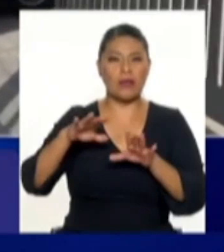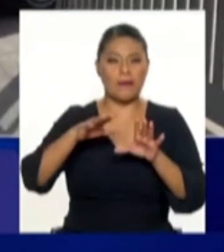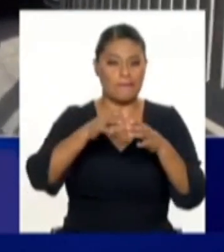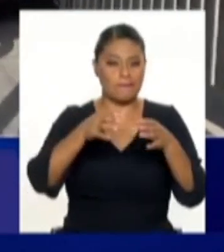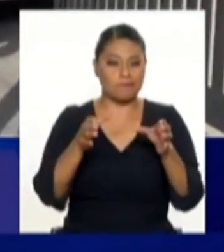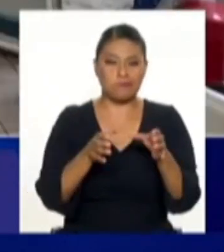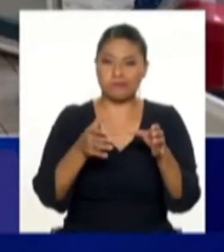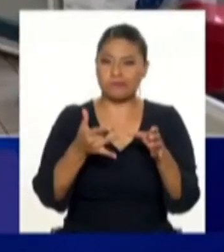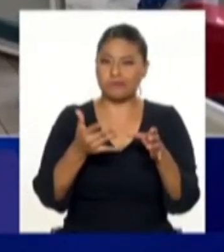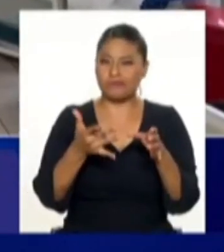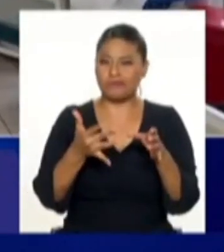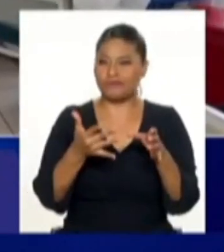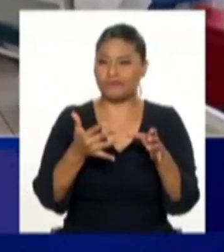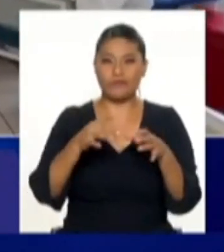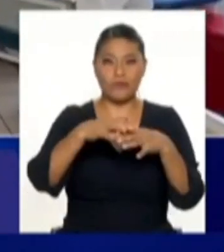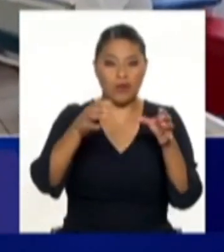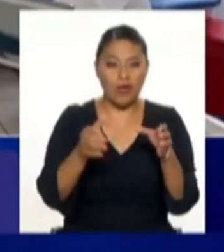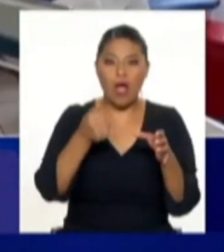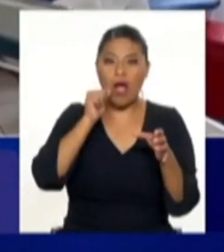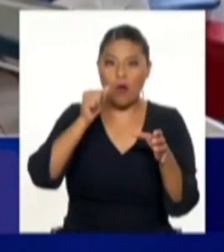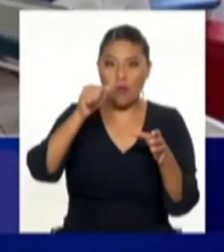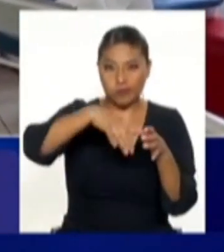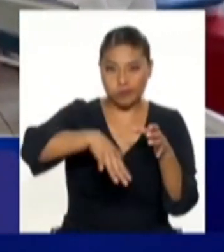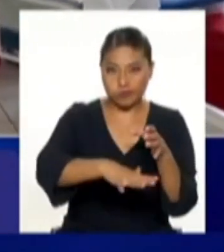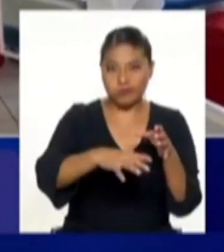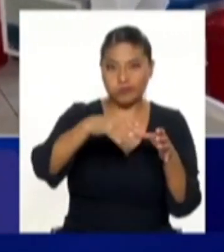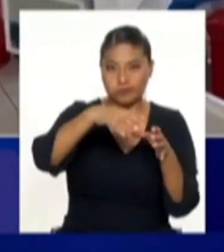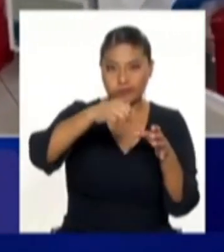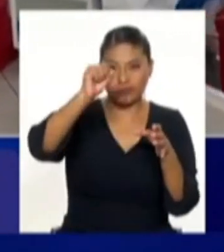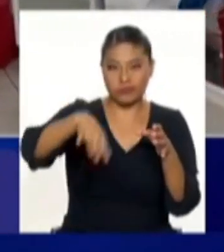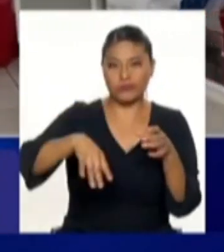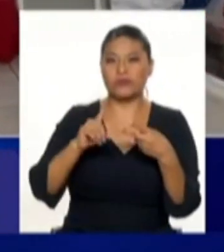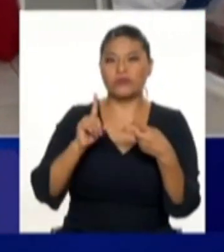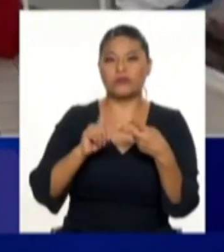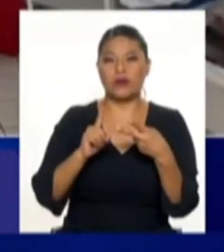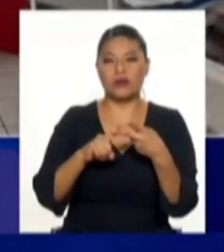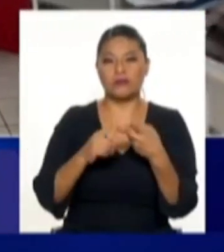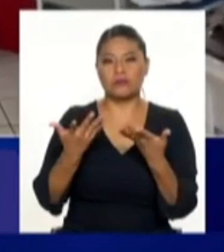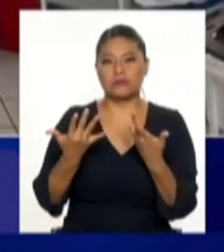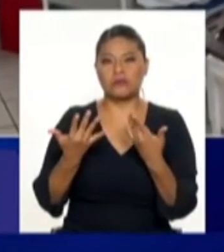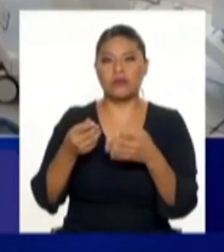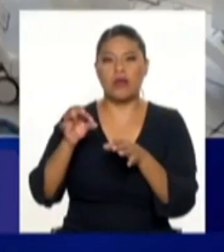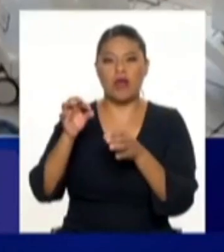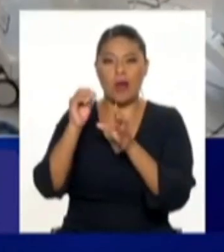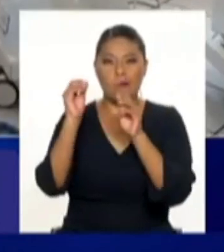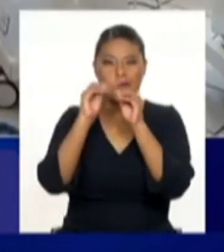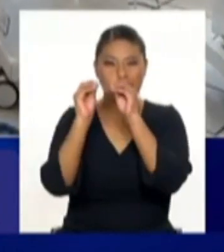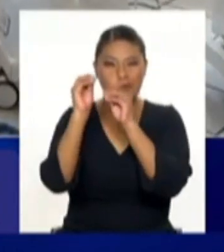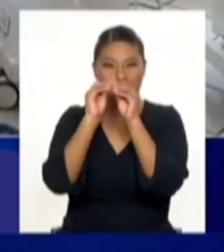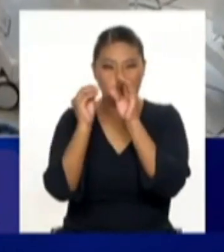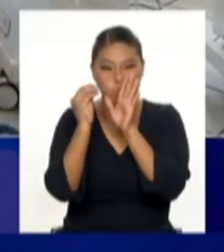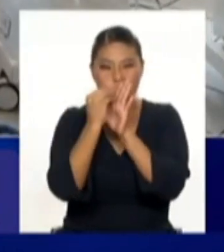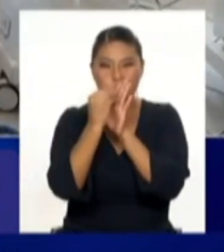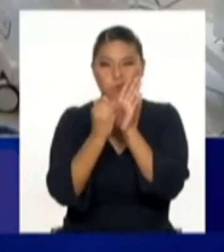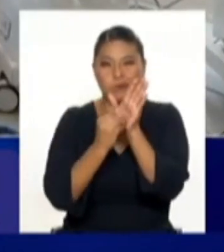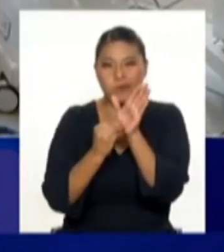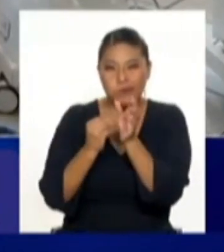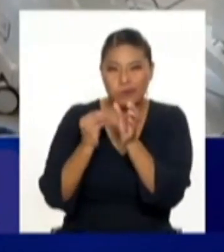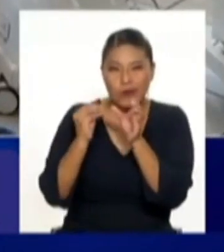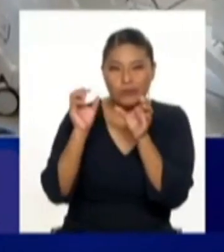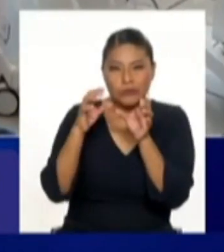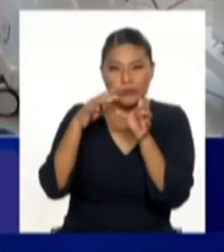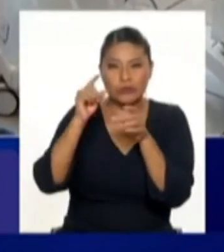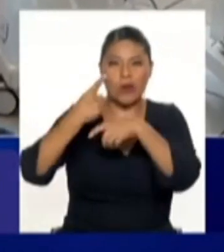de los residuos, de los almacenajes, de la batización para eliminar los huevos, de acuerdo, de las larvas, o sea,